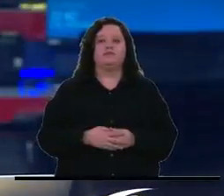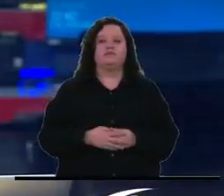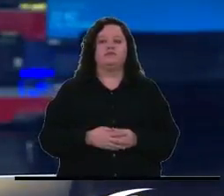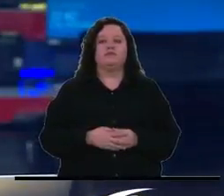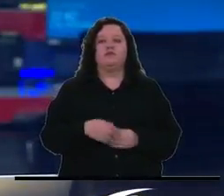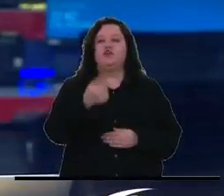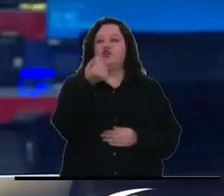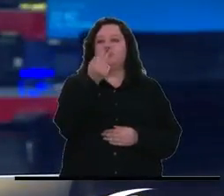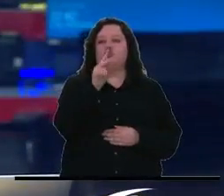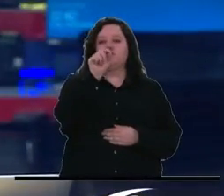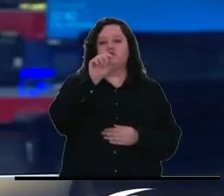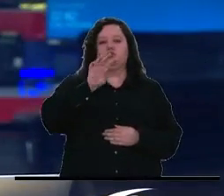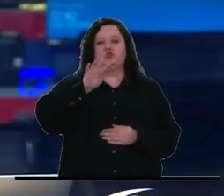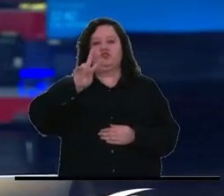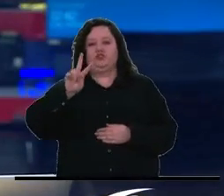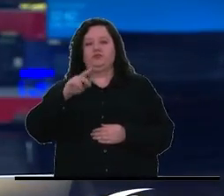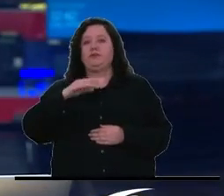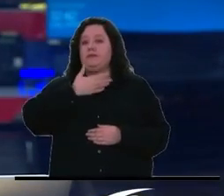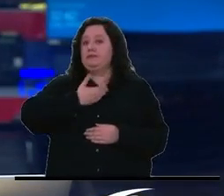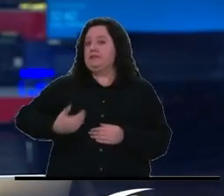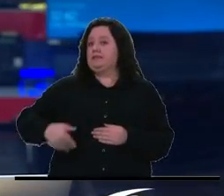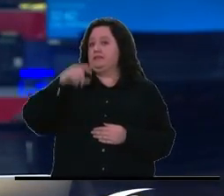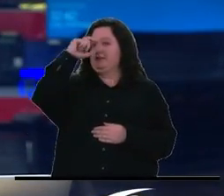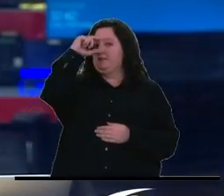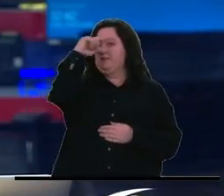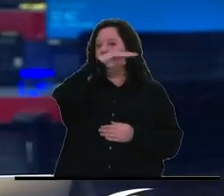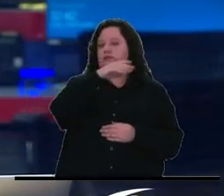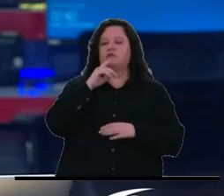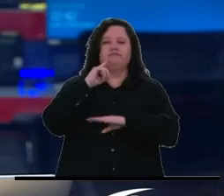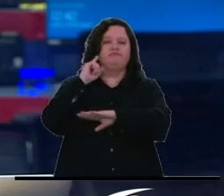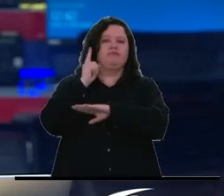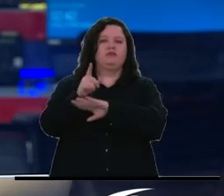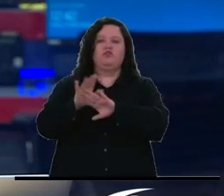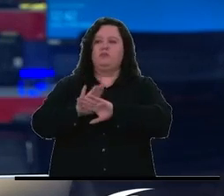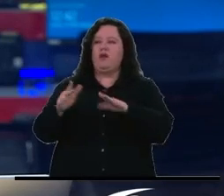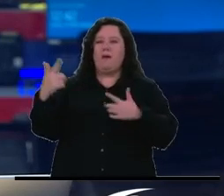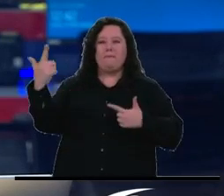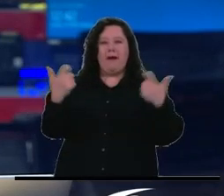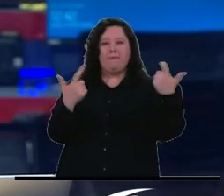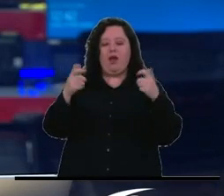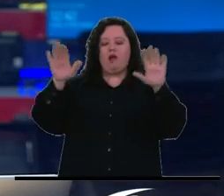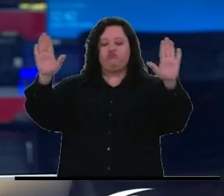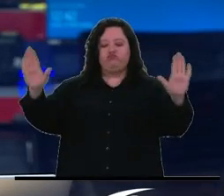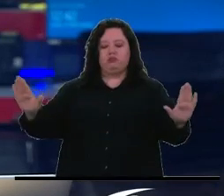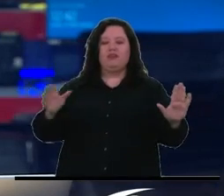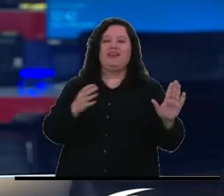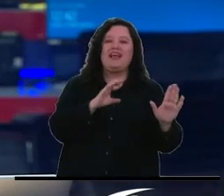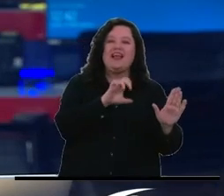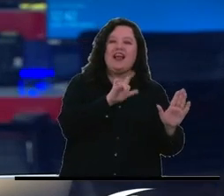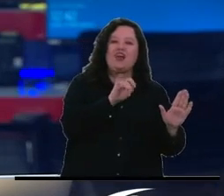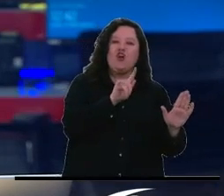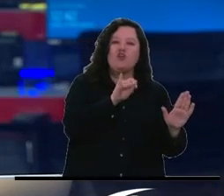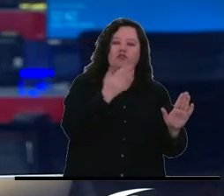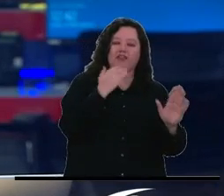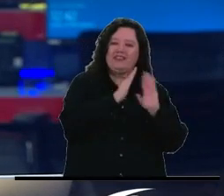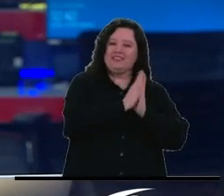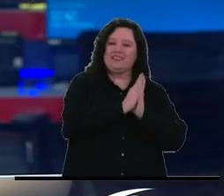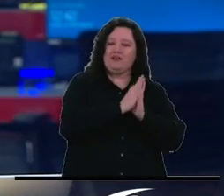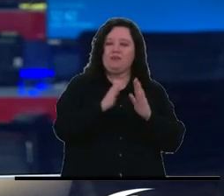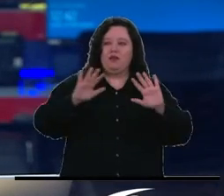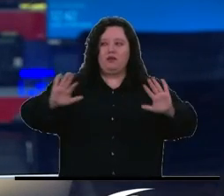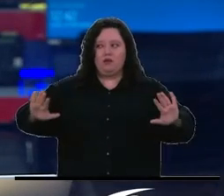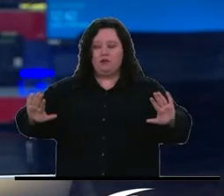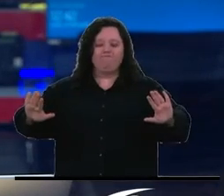12.42, el presidente Gustavo Petro ordenó suspender el cese al fuego que se había pactado con el Clan del Golfo desde diciembre pasado.